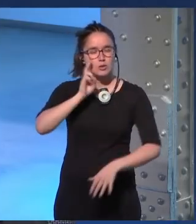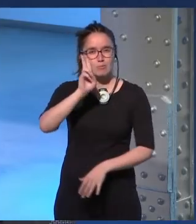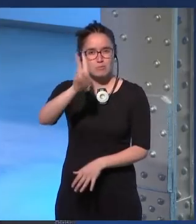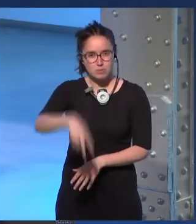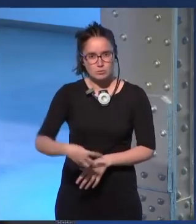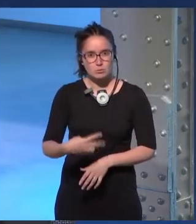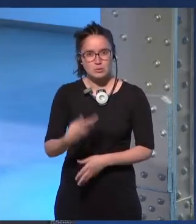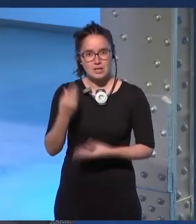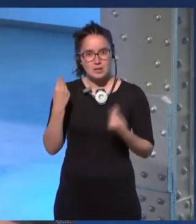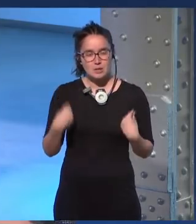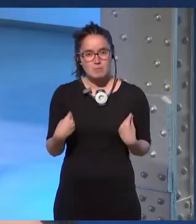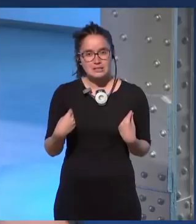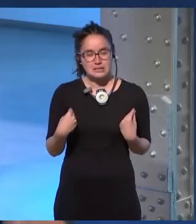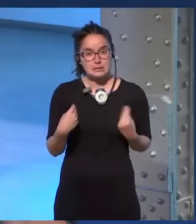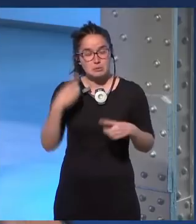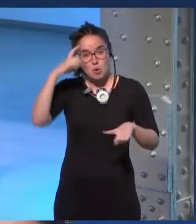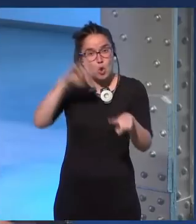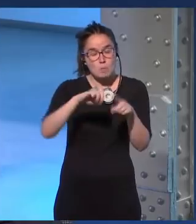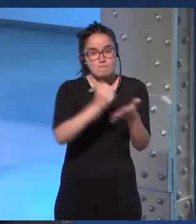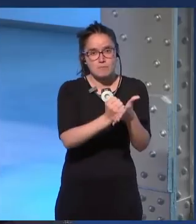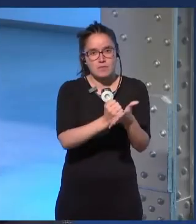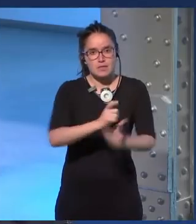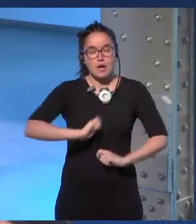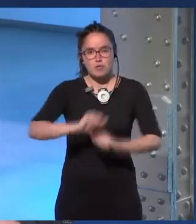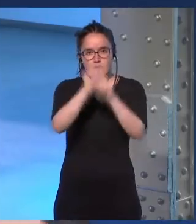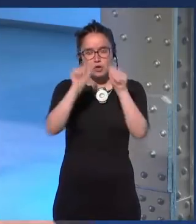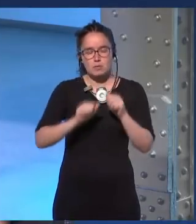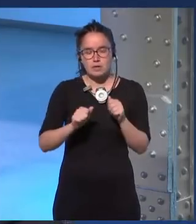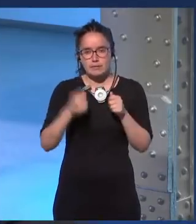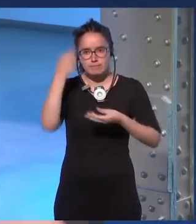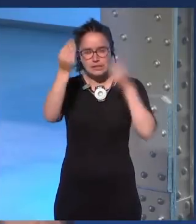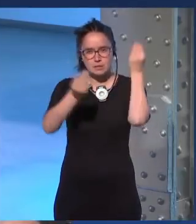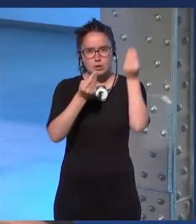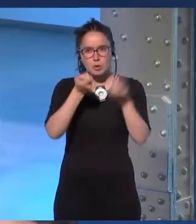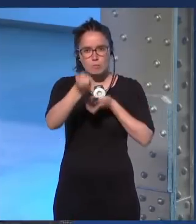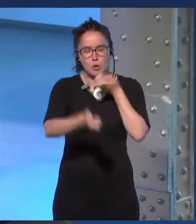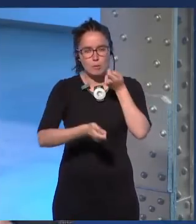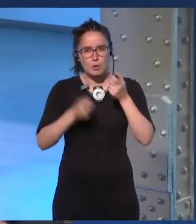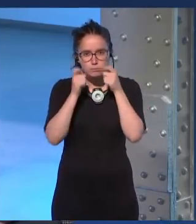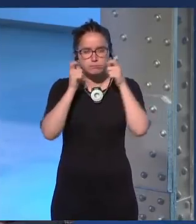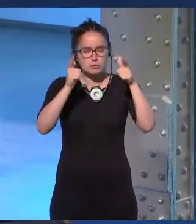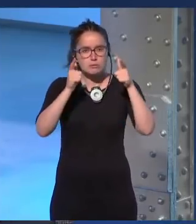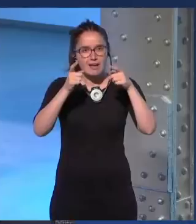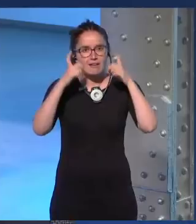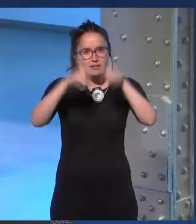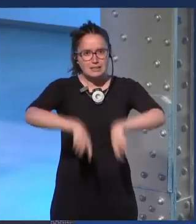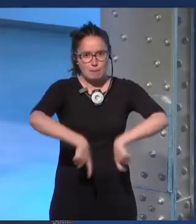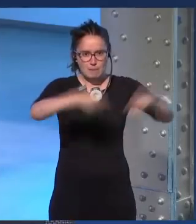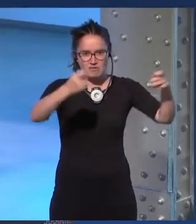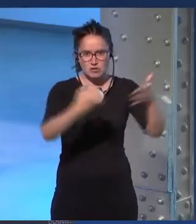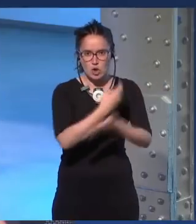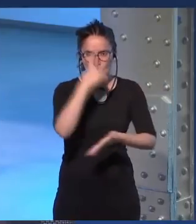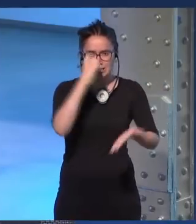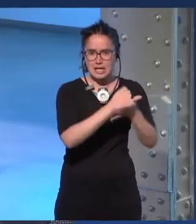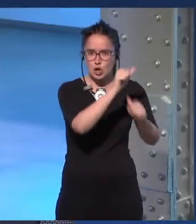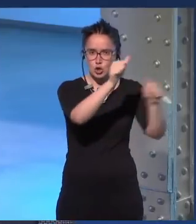esos estereotipos le habían codificado de una manera que ella poco a poco despierta, intenta destruir todos esos